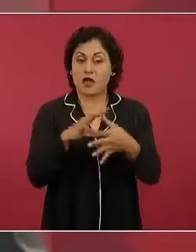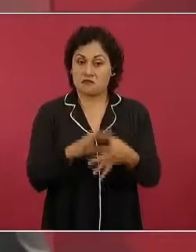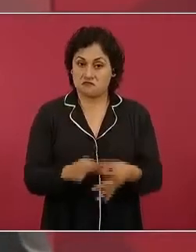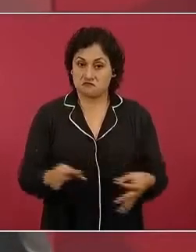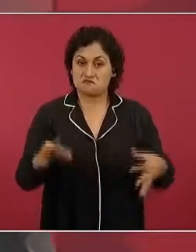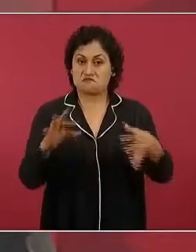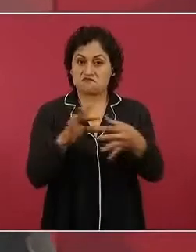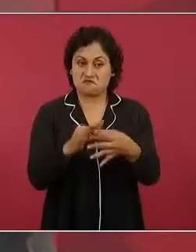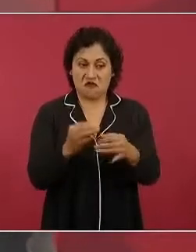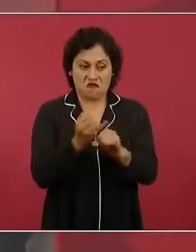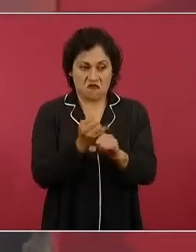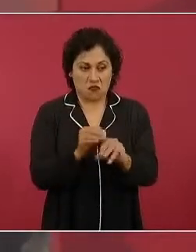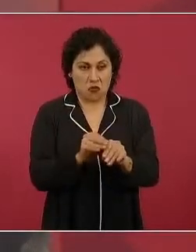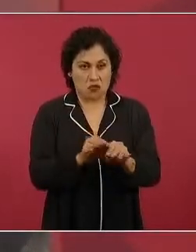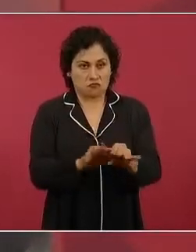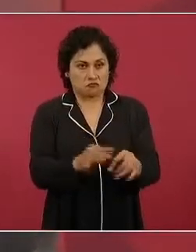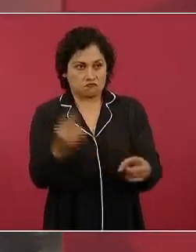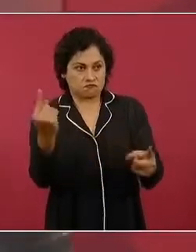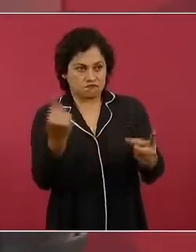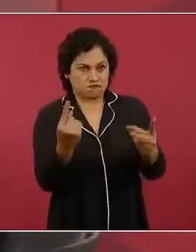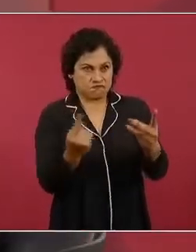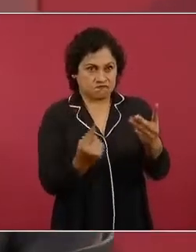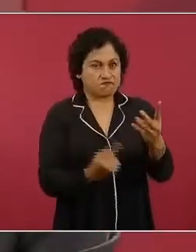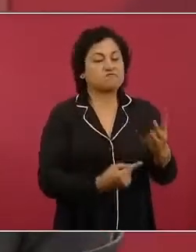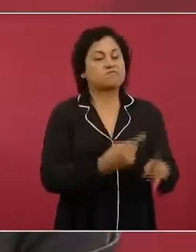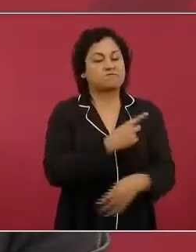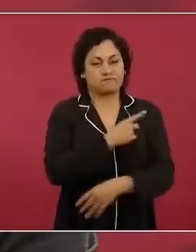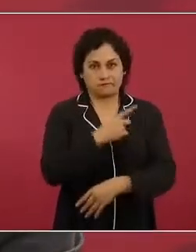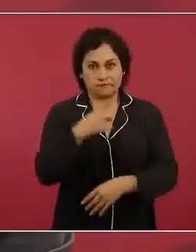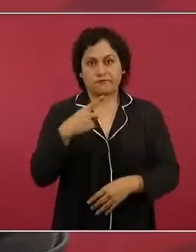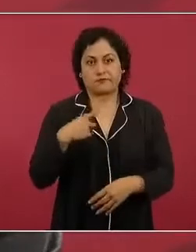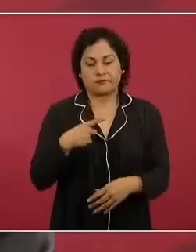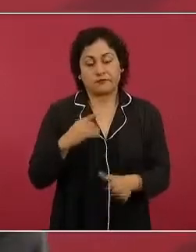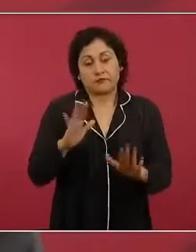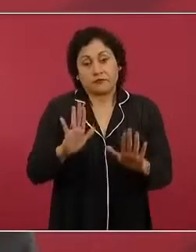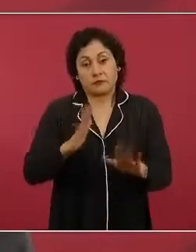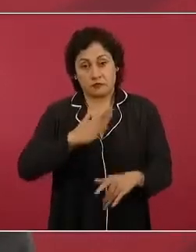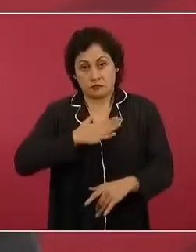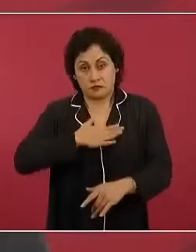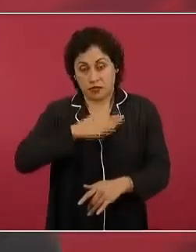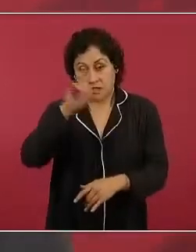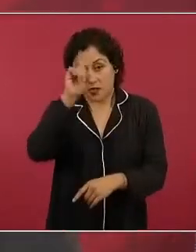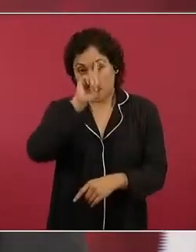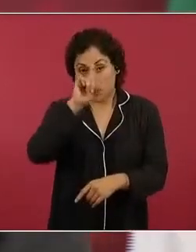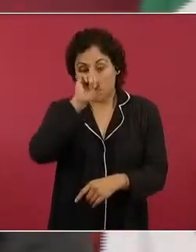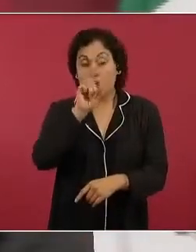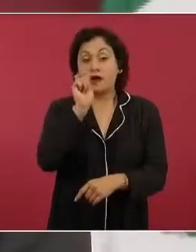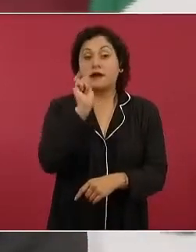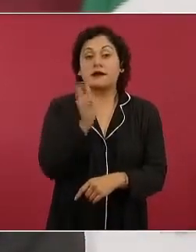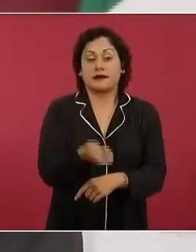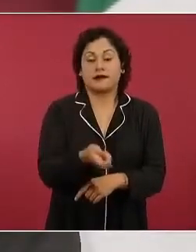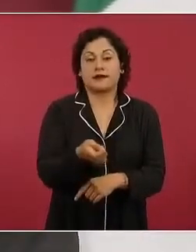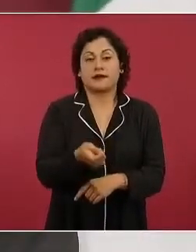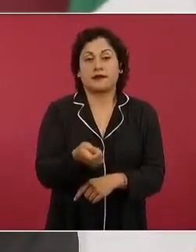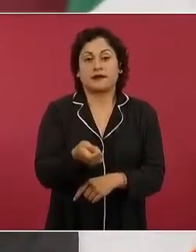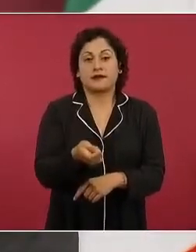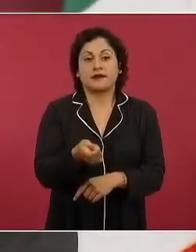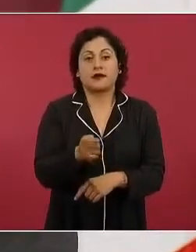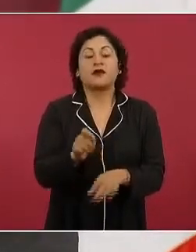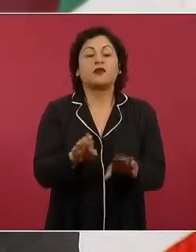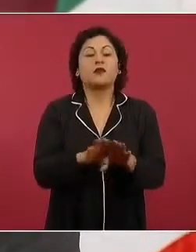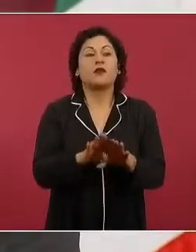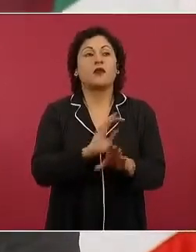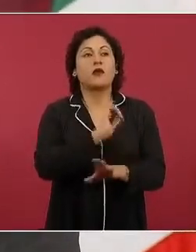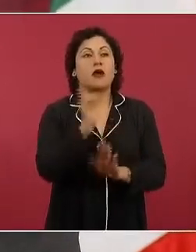siempre les recomiendo es que no se debe de utilizar la ley